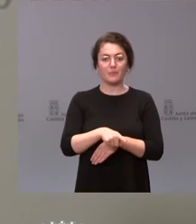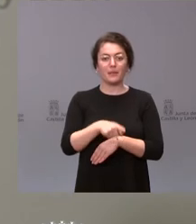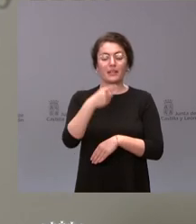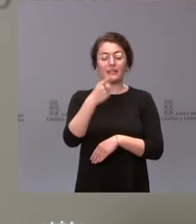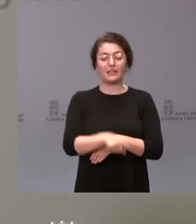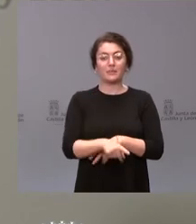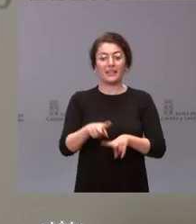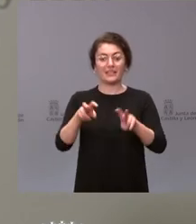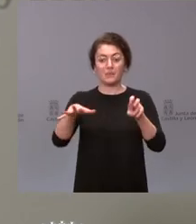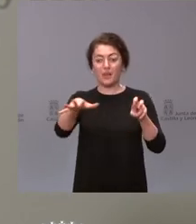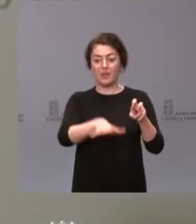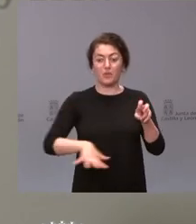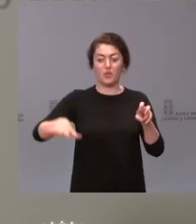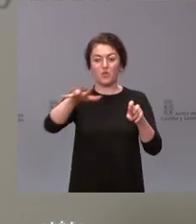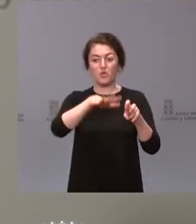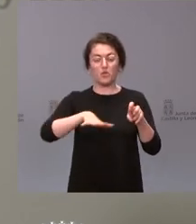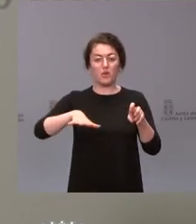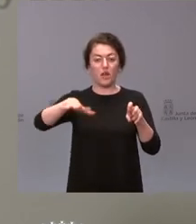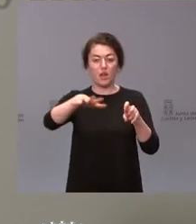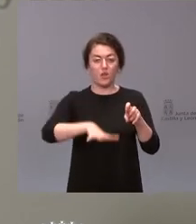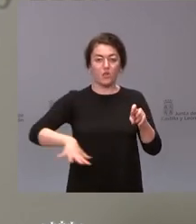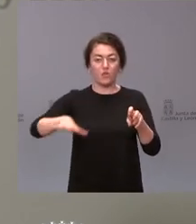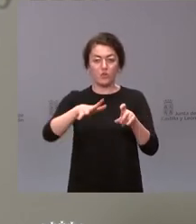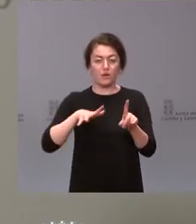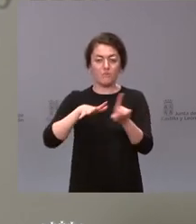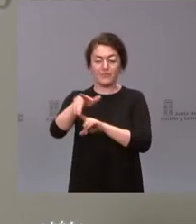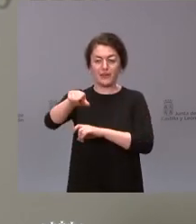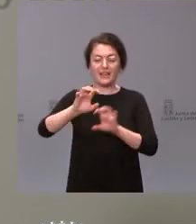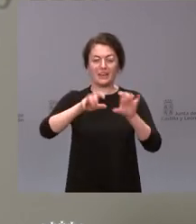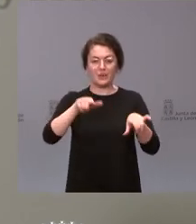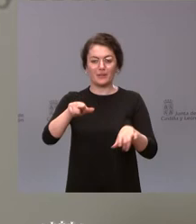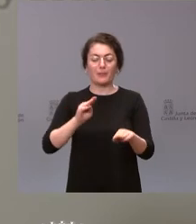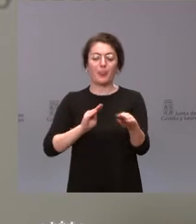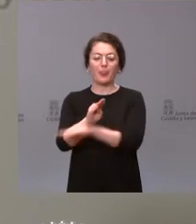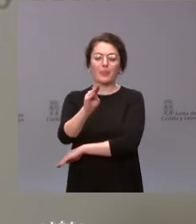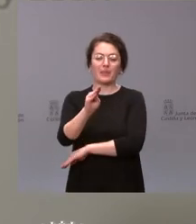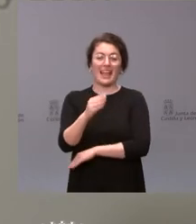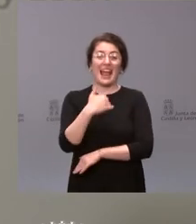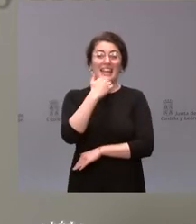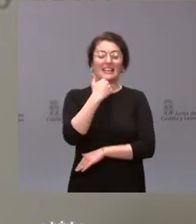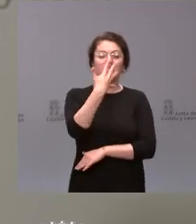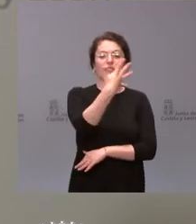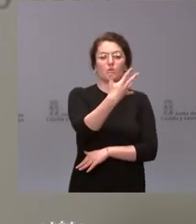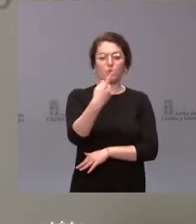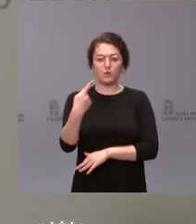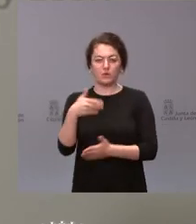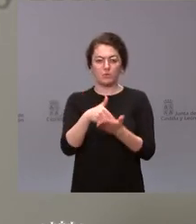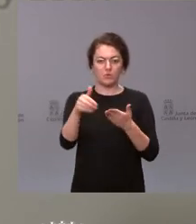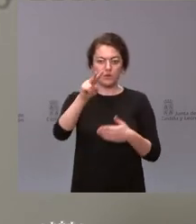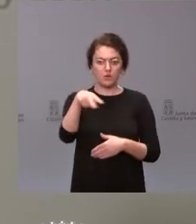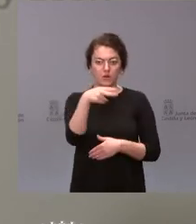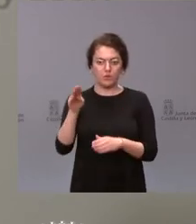que les señalado en León por un importe de casi 51 millones de euros luego al final